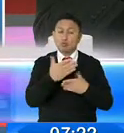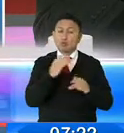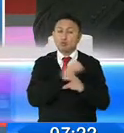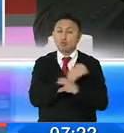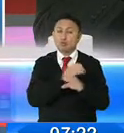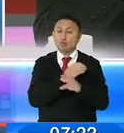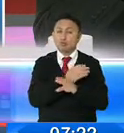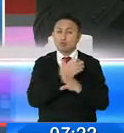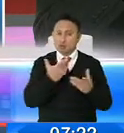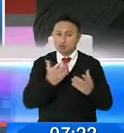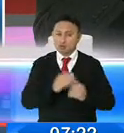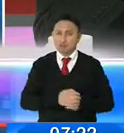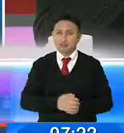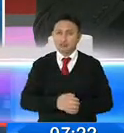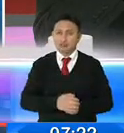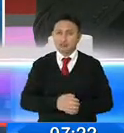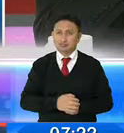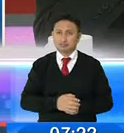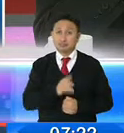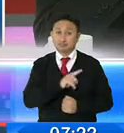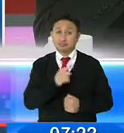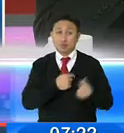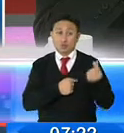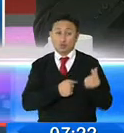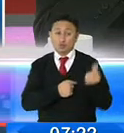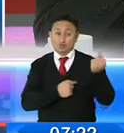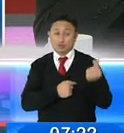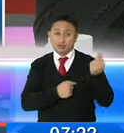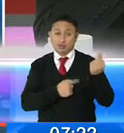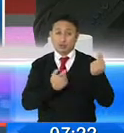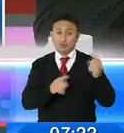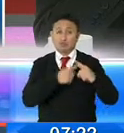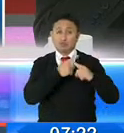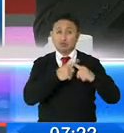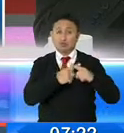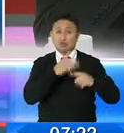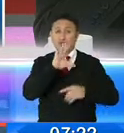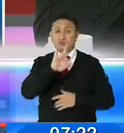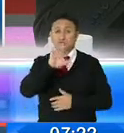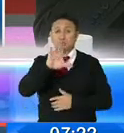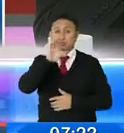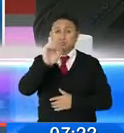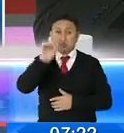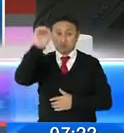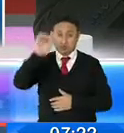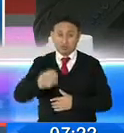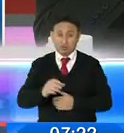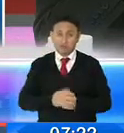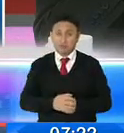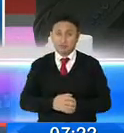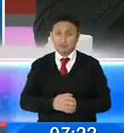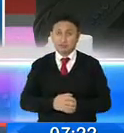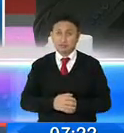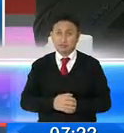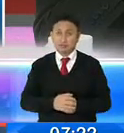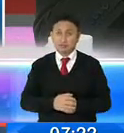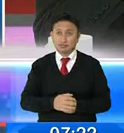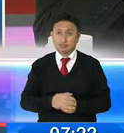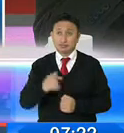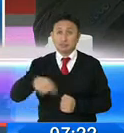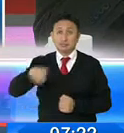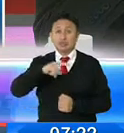es de esa utilidad contable, multiplicarlo por el 85%, de eso